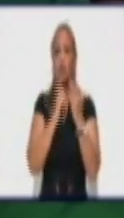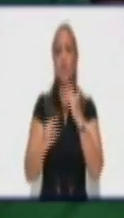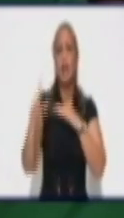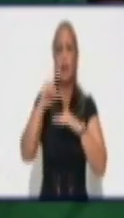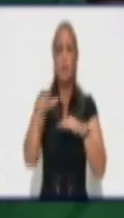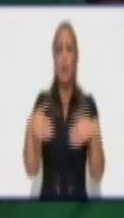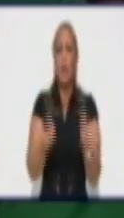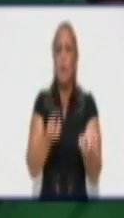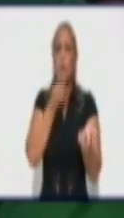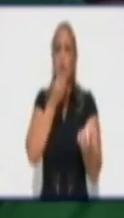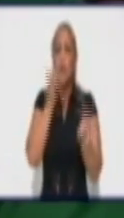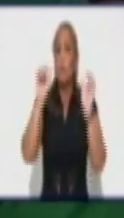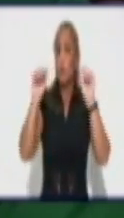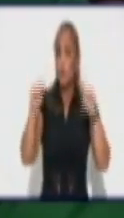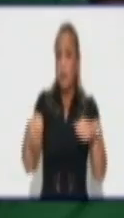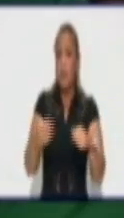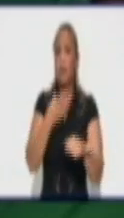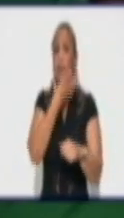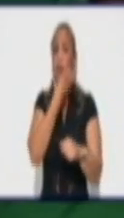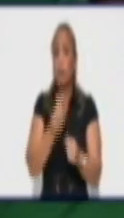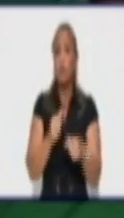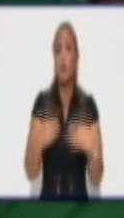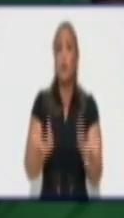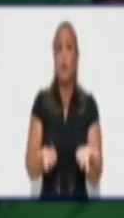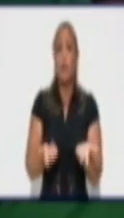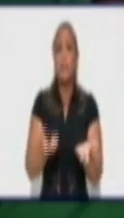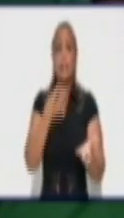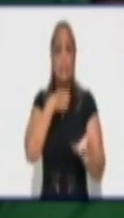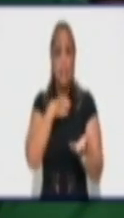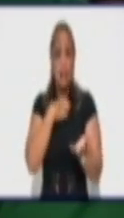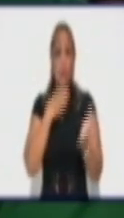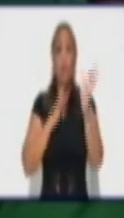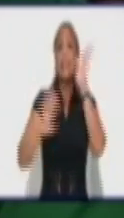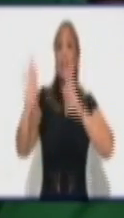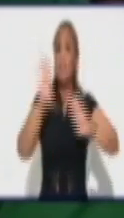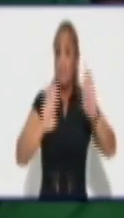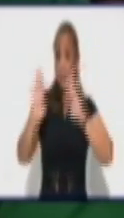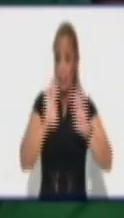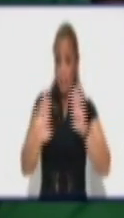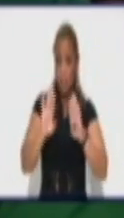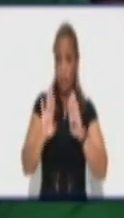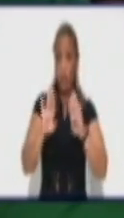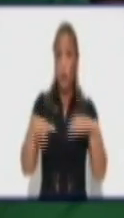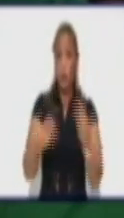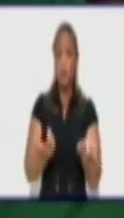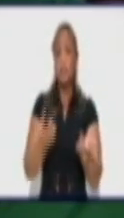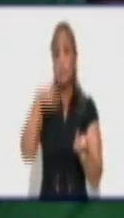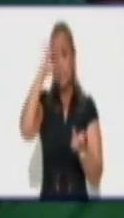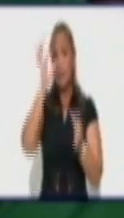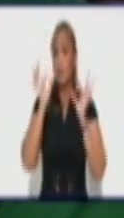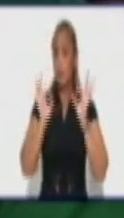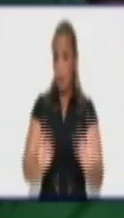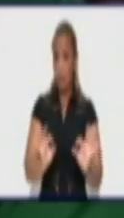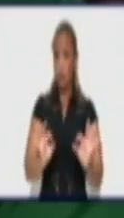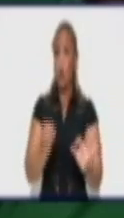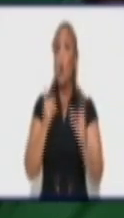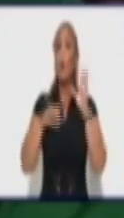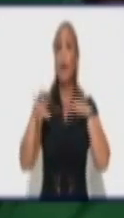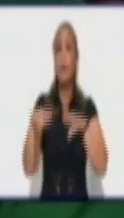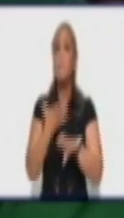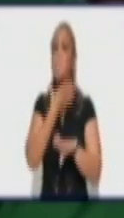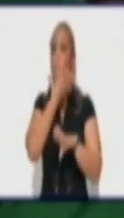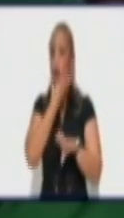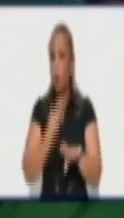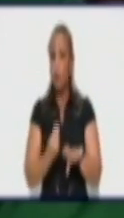amplias posibilidades de esa juventud. Yo creo que tenemos que seguir defendiendo esa conquista y reafirmando una vez más que la juventud granmense y la